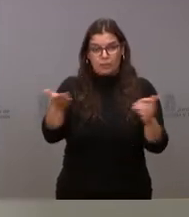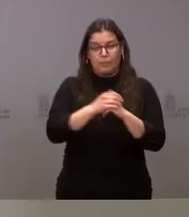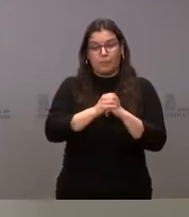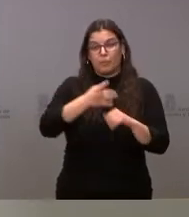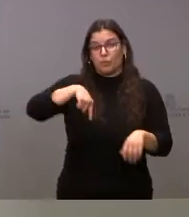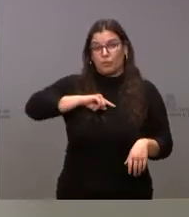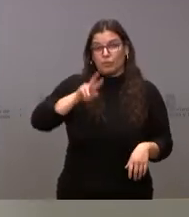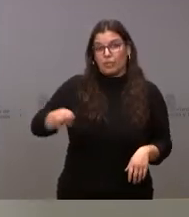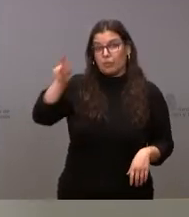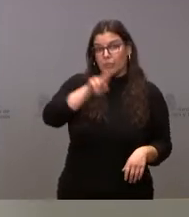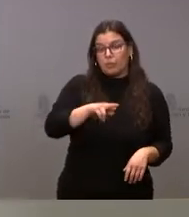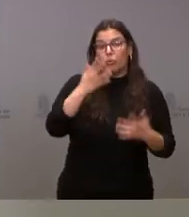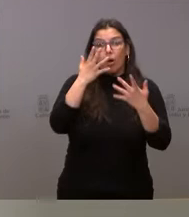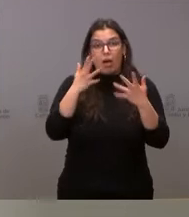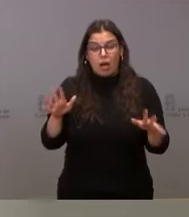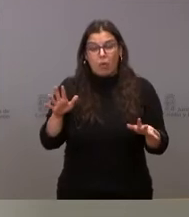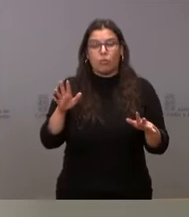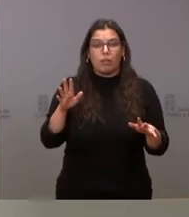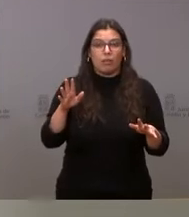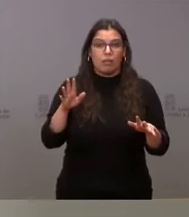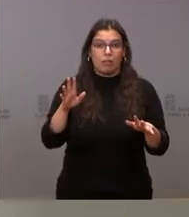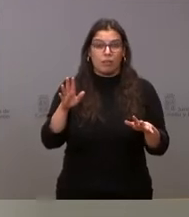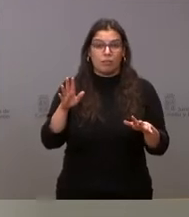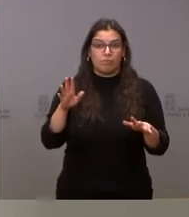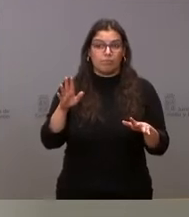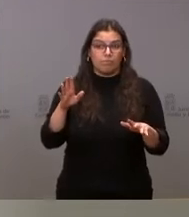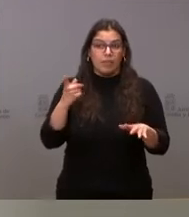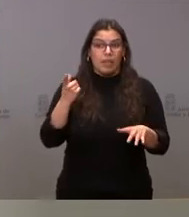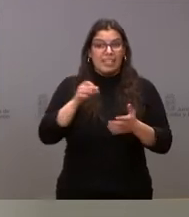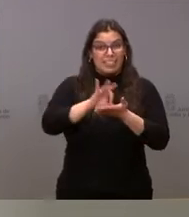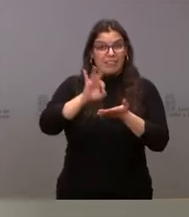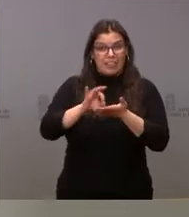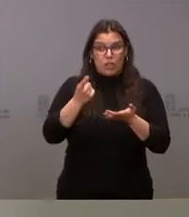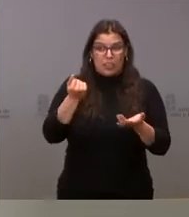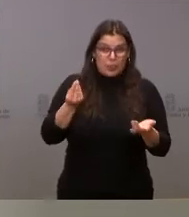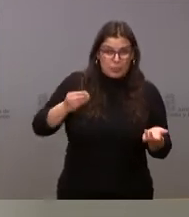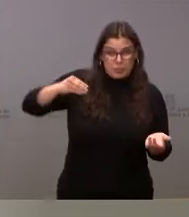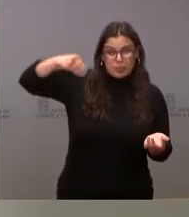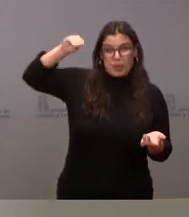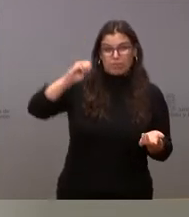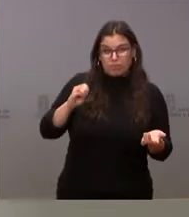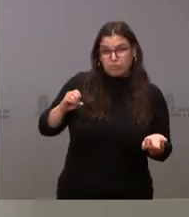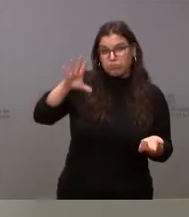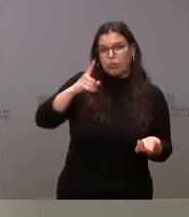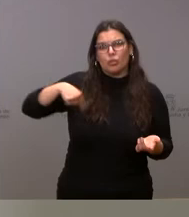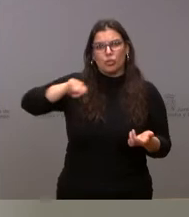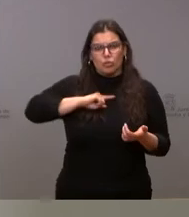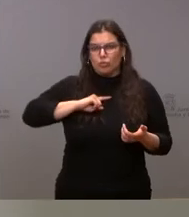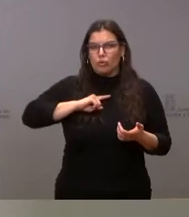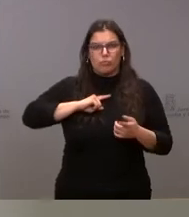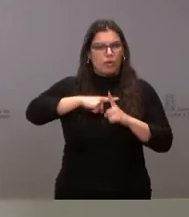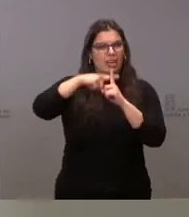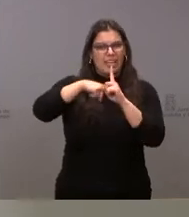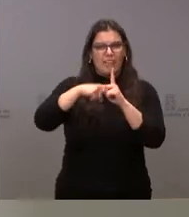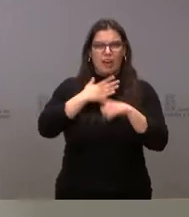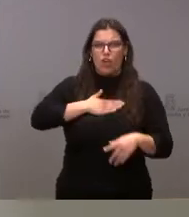aquí que, a pesar del incremento muy importante en el coste de estos servicios, nosotros vamos a seguir manteniendo los niveles de confort y